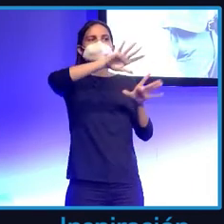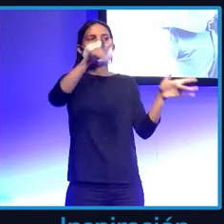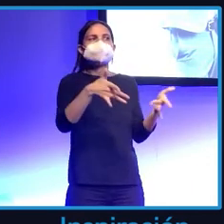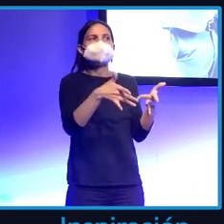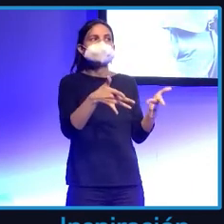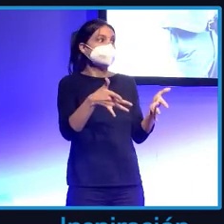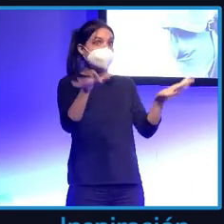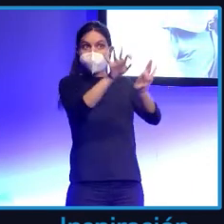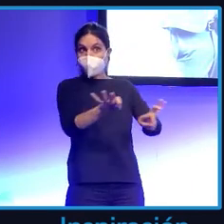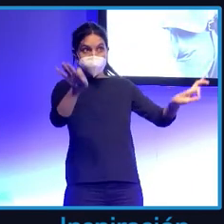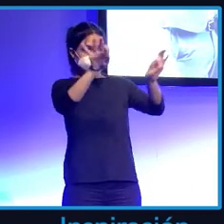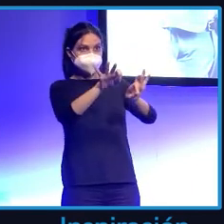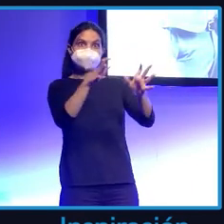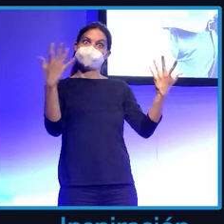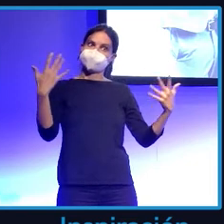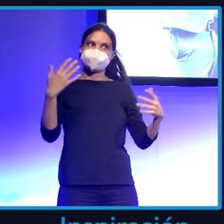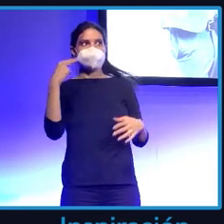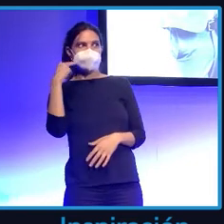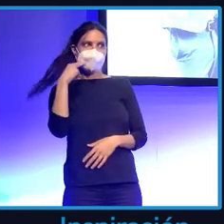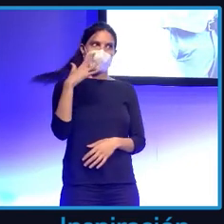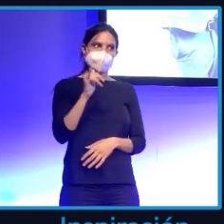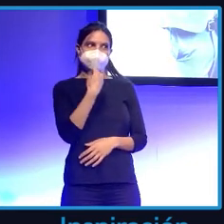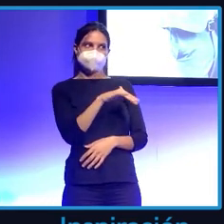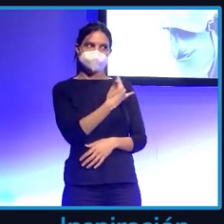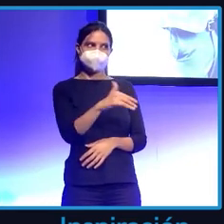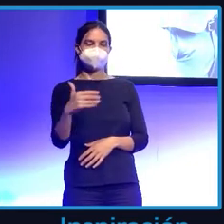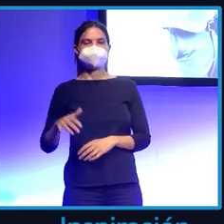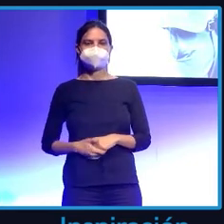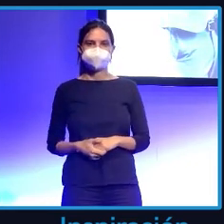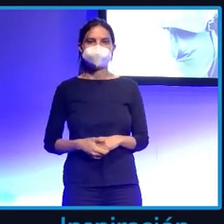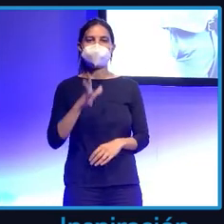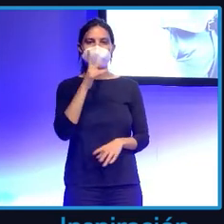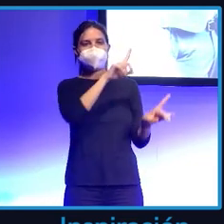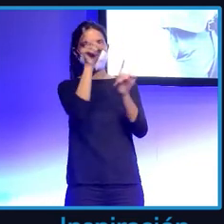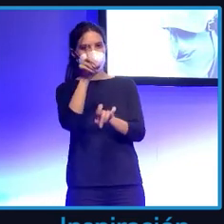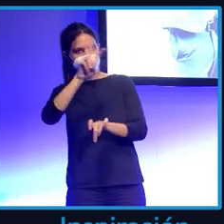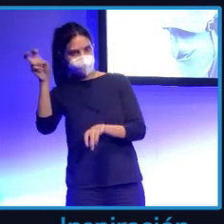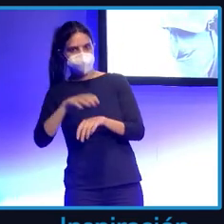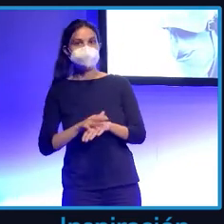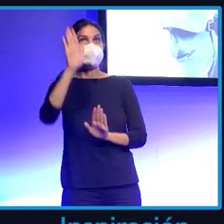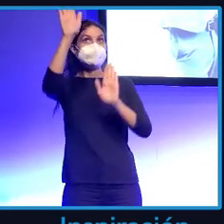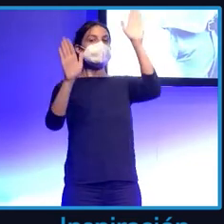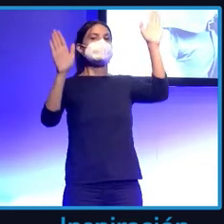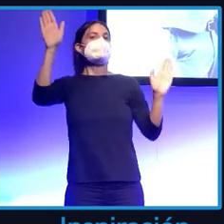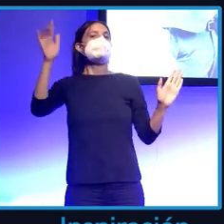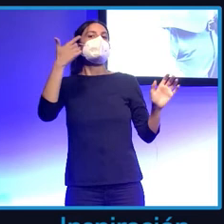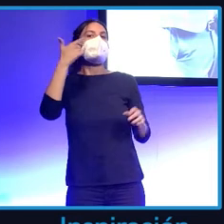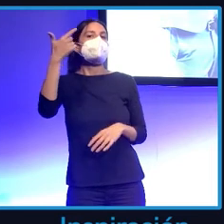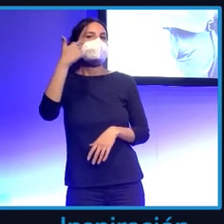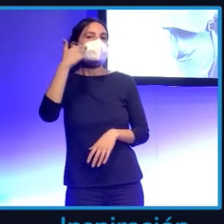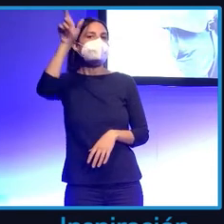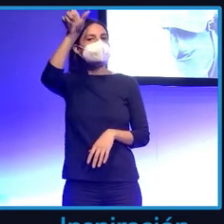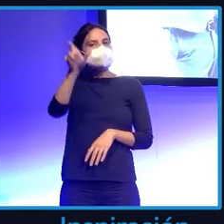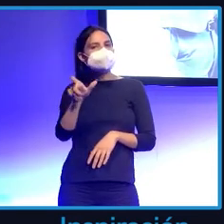Madre mía. Pues sí que hay miedo entonces a Internet, ¿no? Pero vamos a hacer otra pregunta. Que levante la mano las personas que se hayan hecho